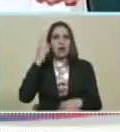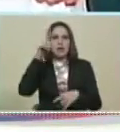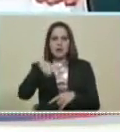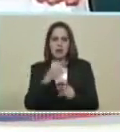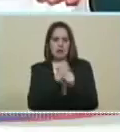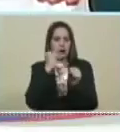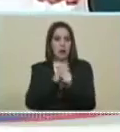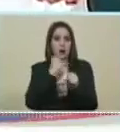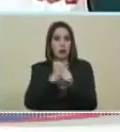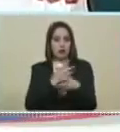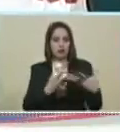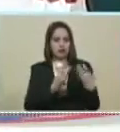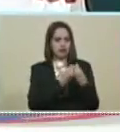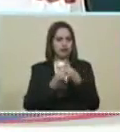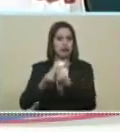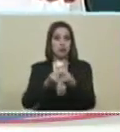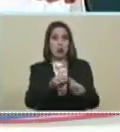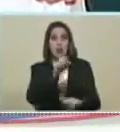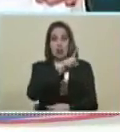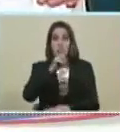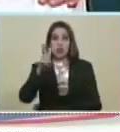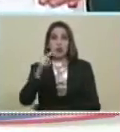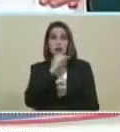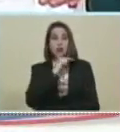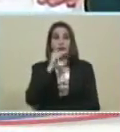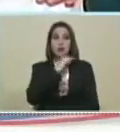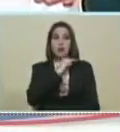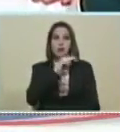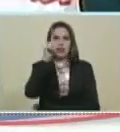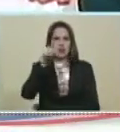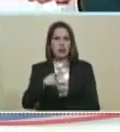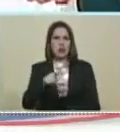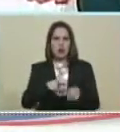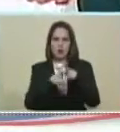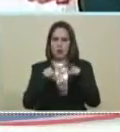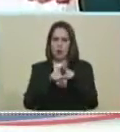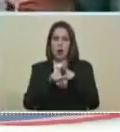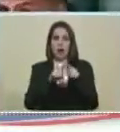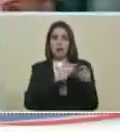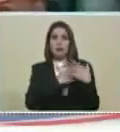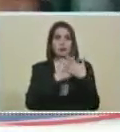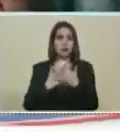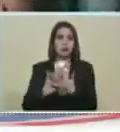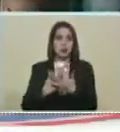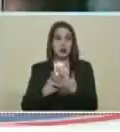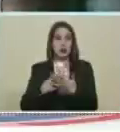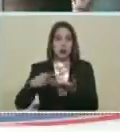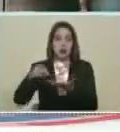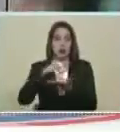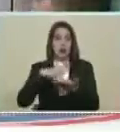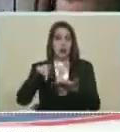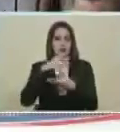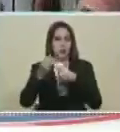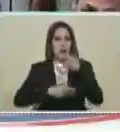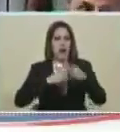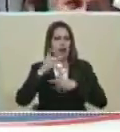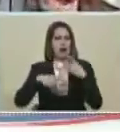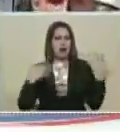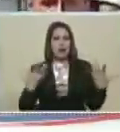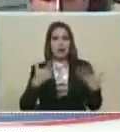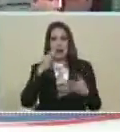Para lanzarlo El 12 de octubre Pero de igual manera Presidente Uno de los planes En el cual tenemos Muchísima fe